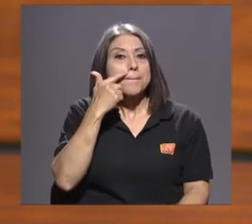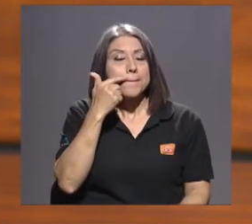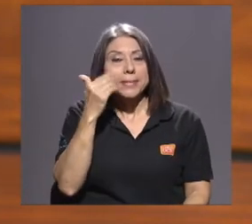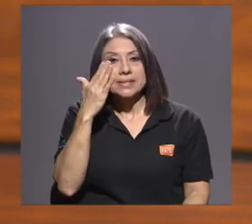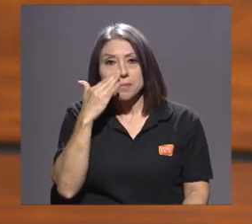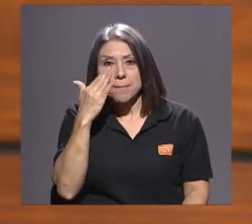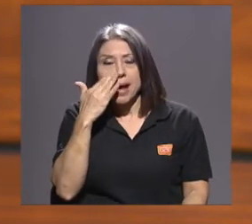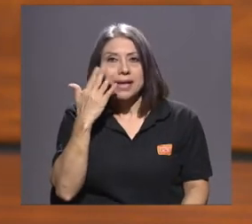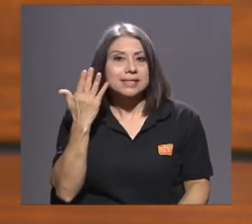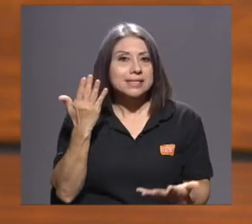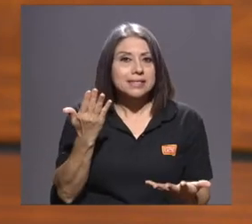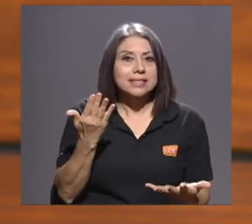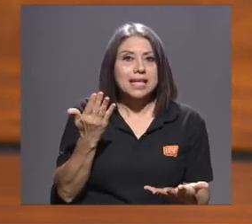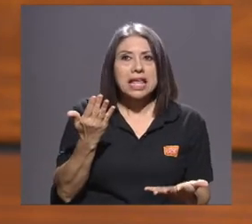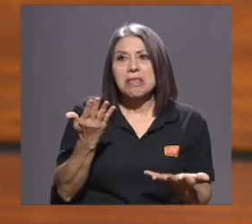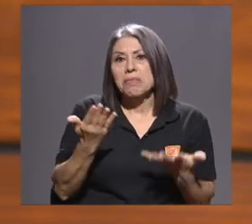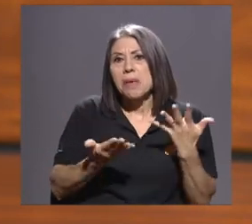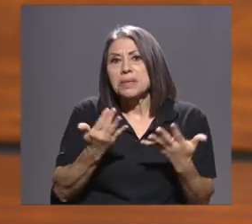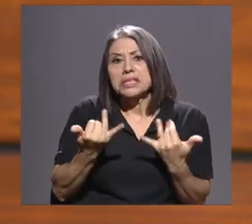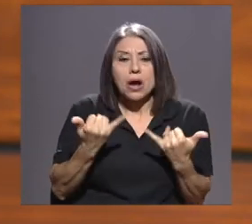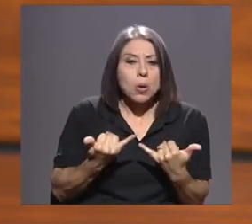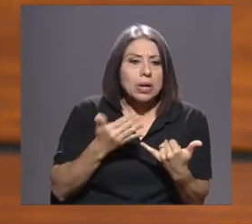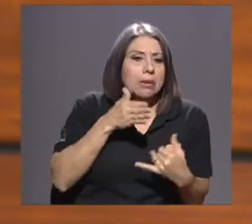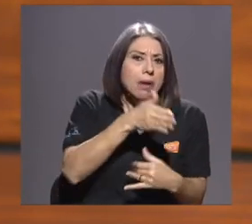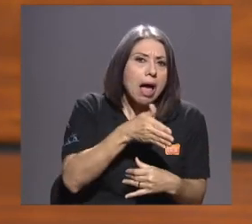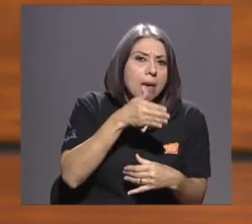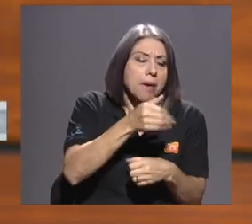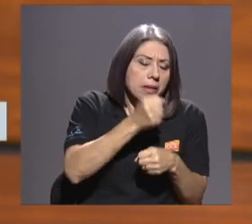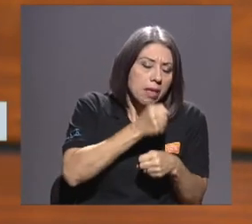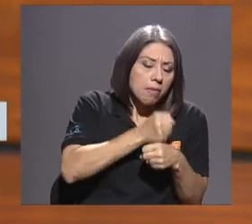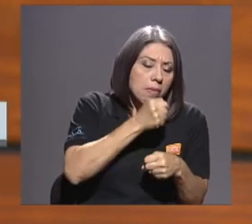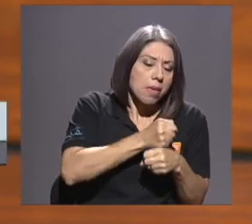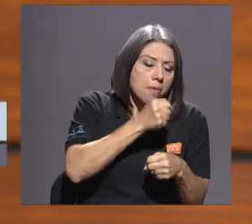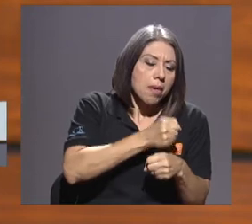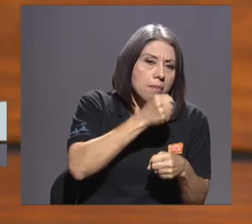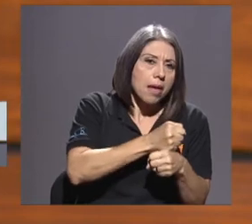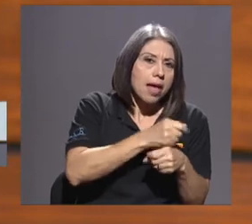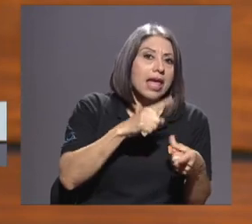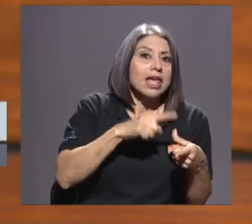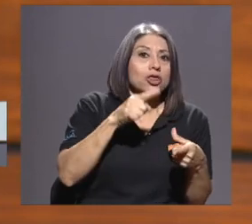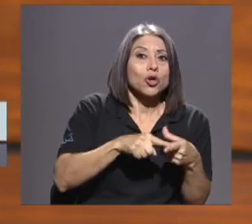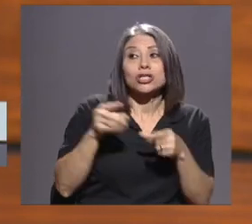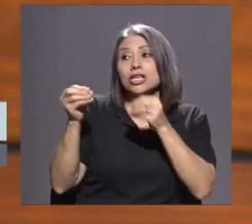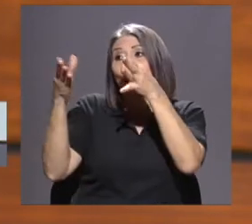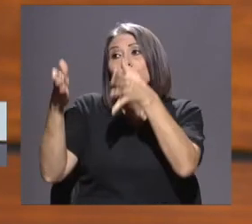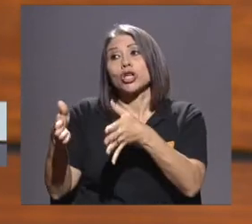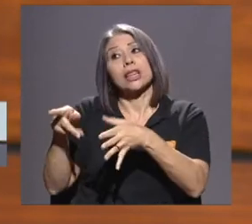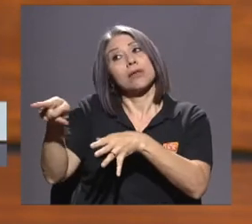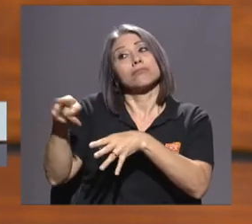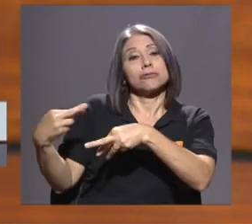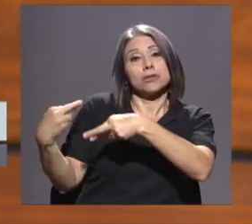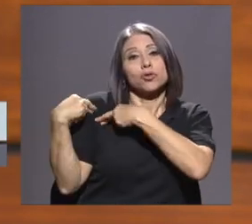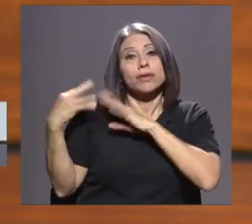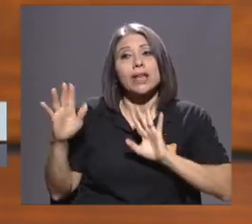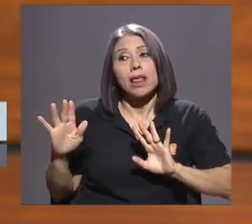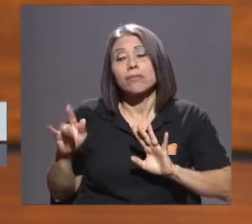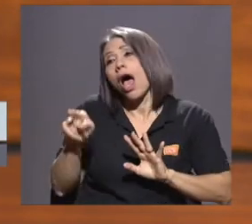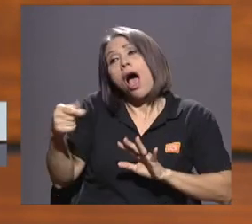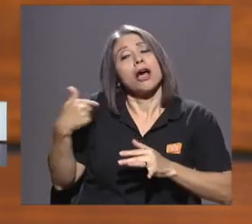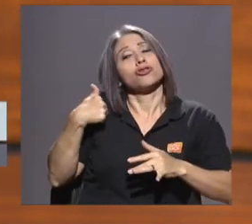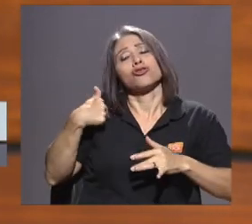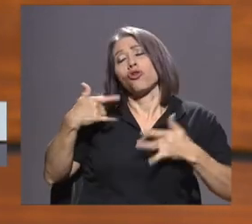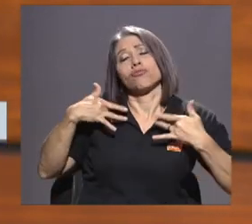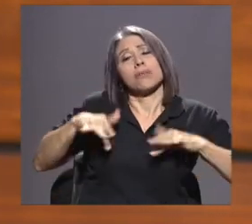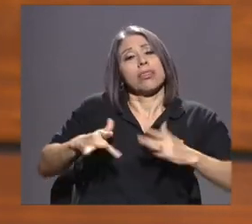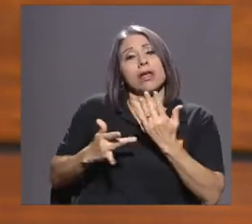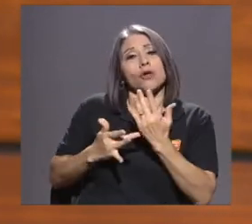mamás de pronto entonces se están trabajando mucho y le depositan la responsabilidad a la persona docente. Dicen, no, yo con esto de las tecnologías